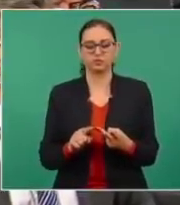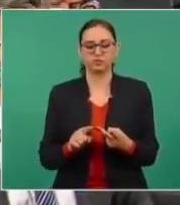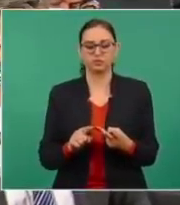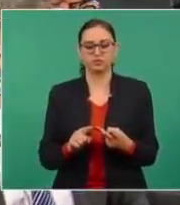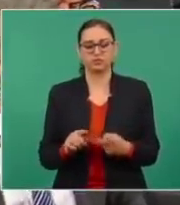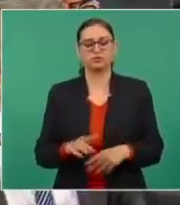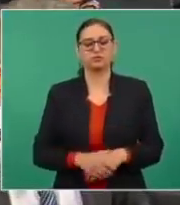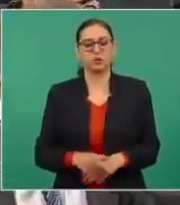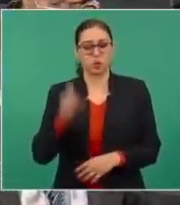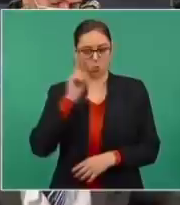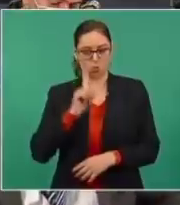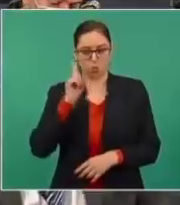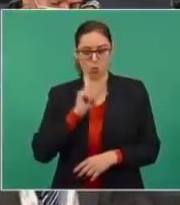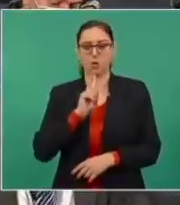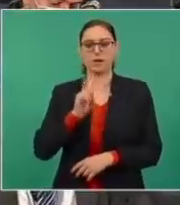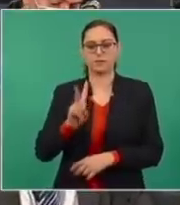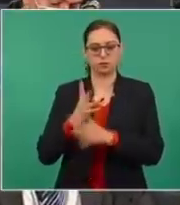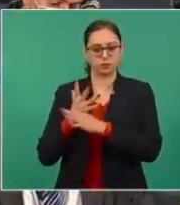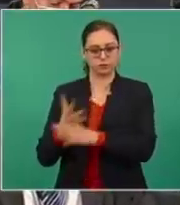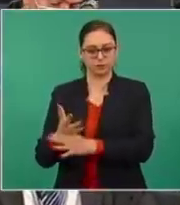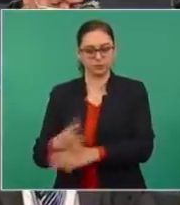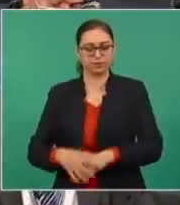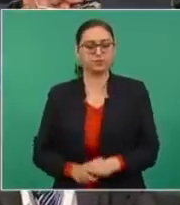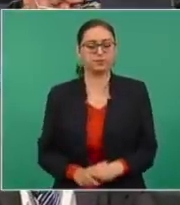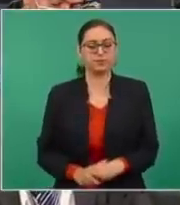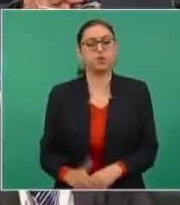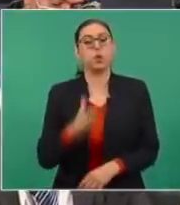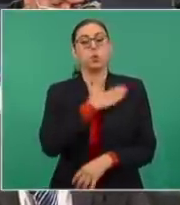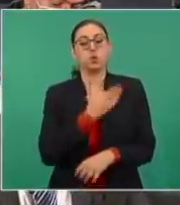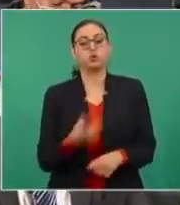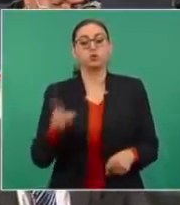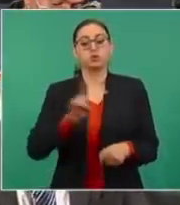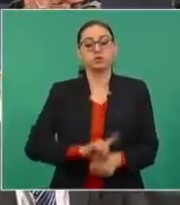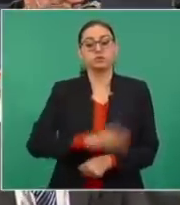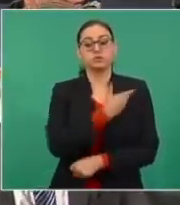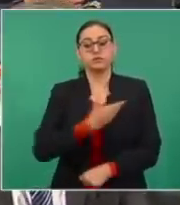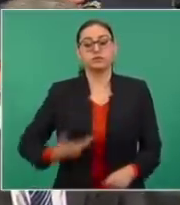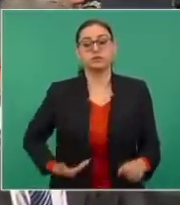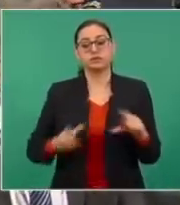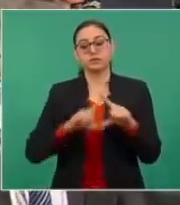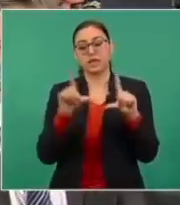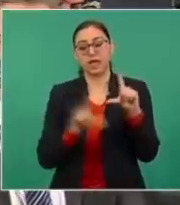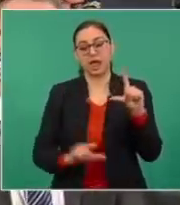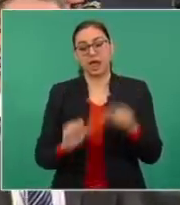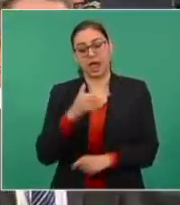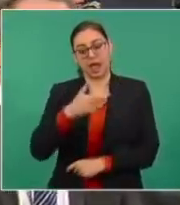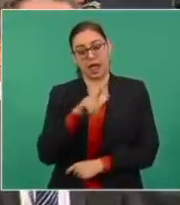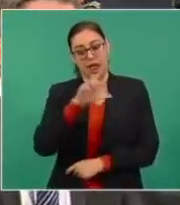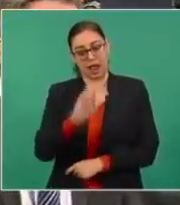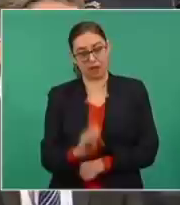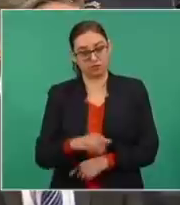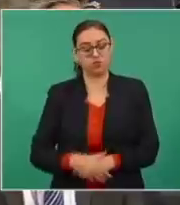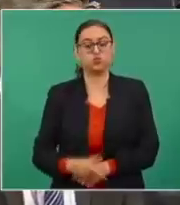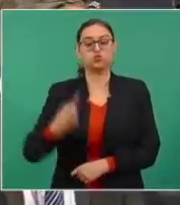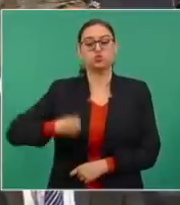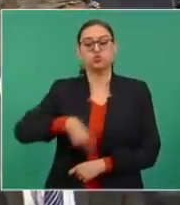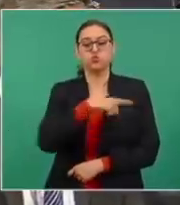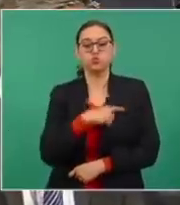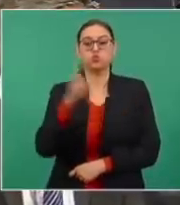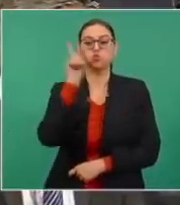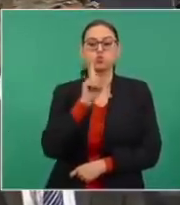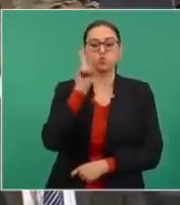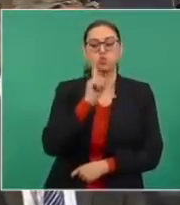Buenos días, presidente de la República, Andrés Manuel López Obrador. Somos las comuneras y